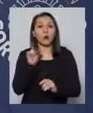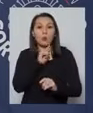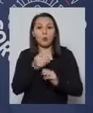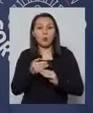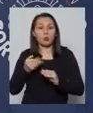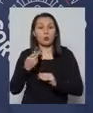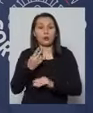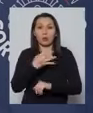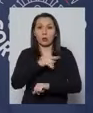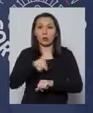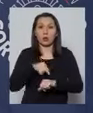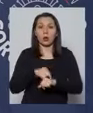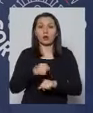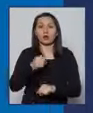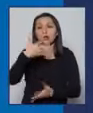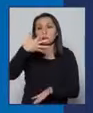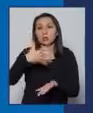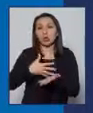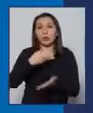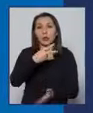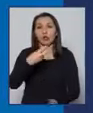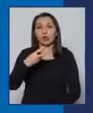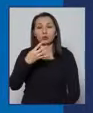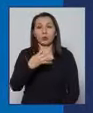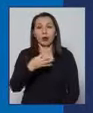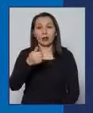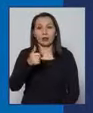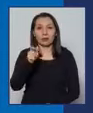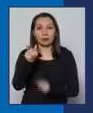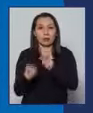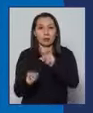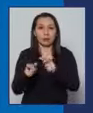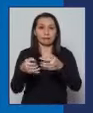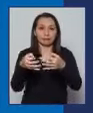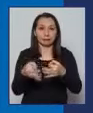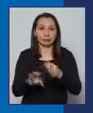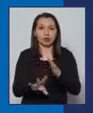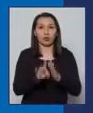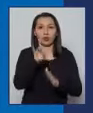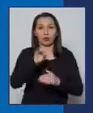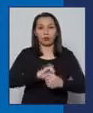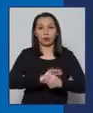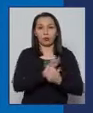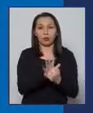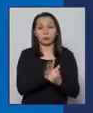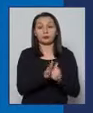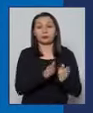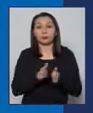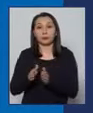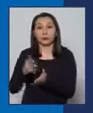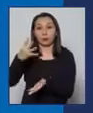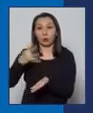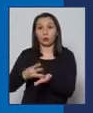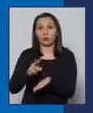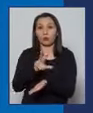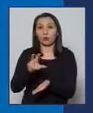24 horas el número de 5.246 casos confirmados, de los cuales 4